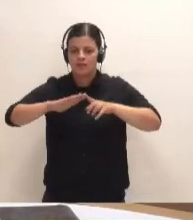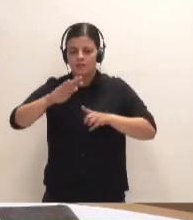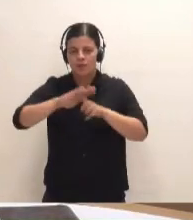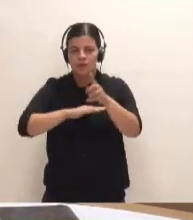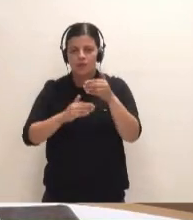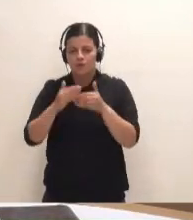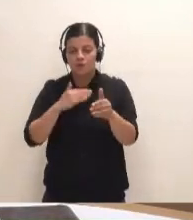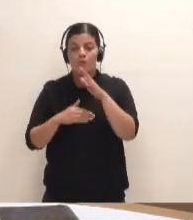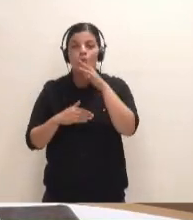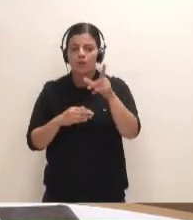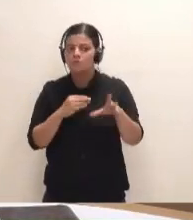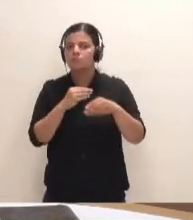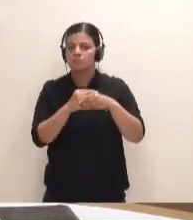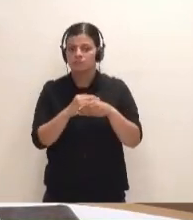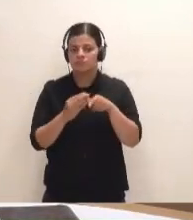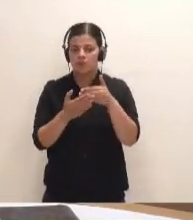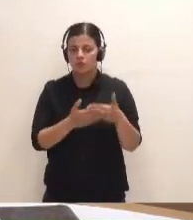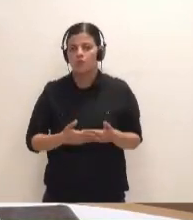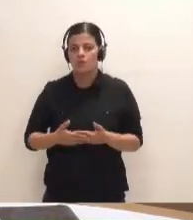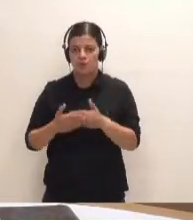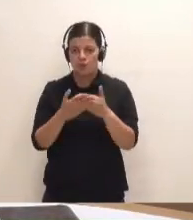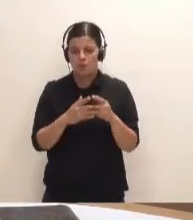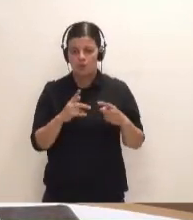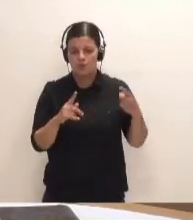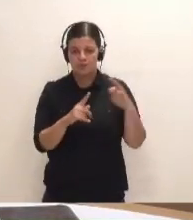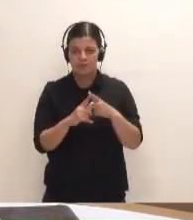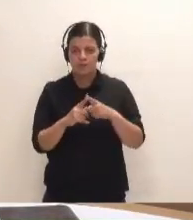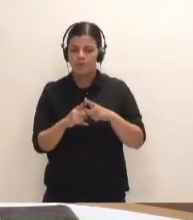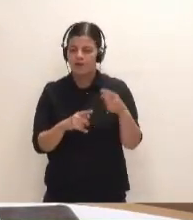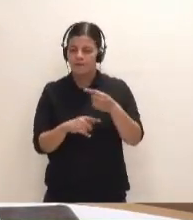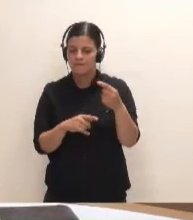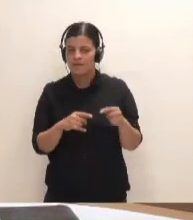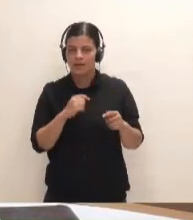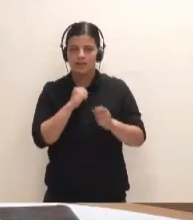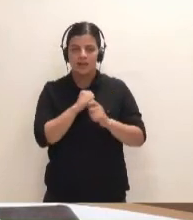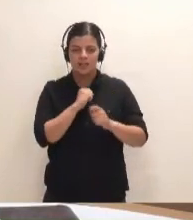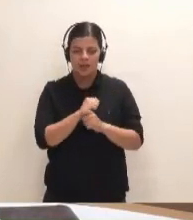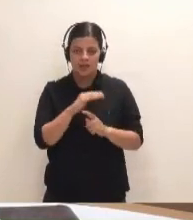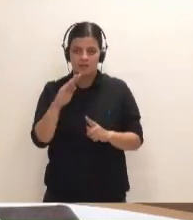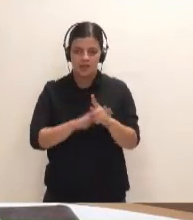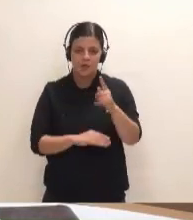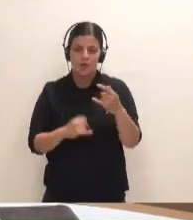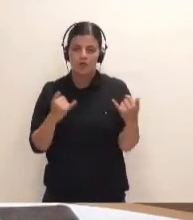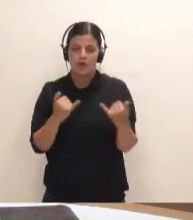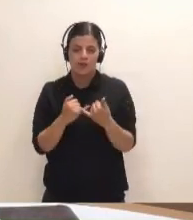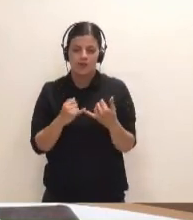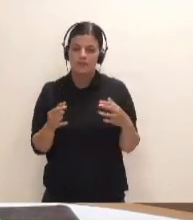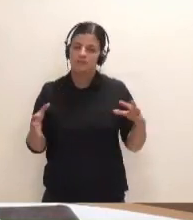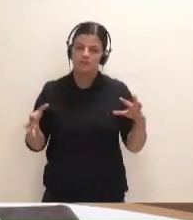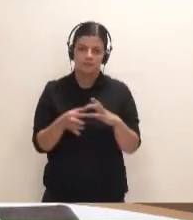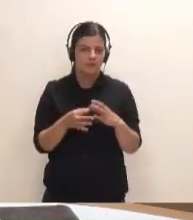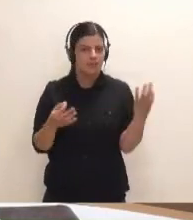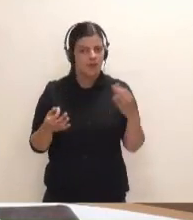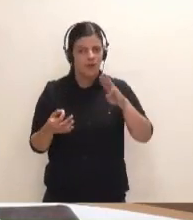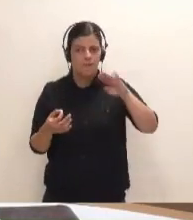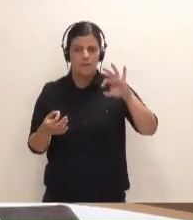engarzo a este estudio en el diseño de una estrategia de desarrollo de Tenerife que necesariamente tiene que ver con una revisión del